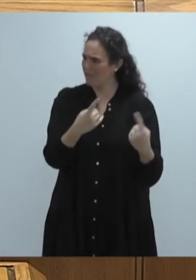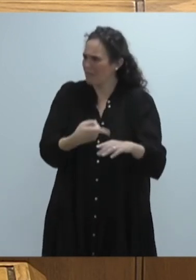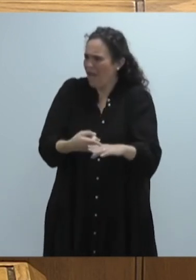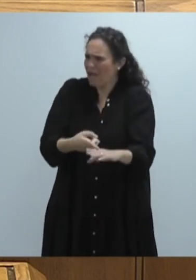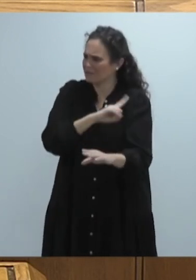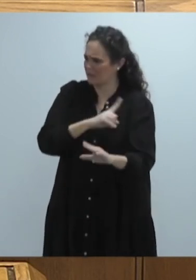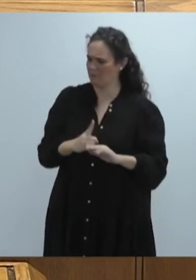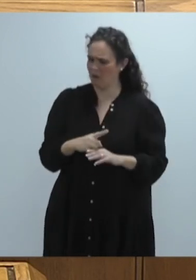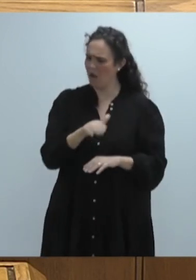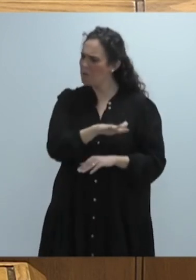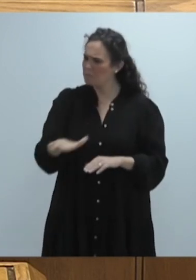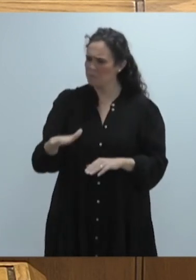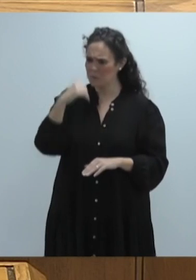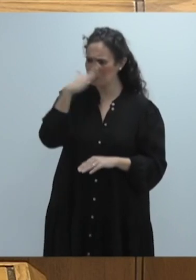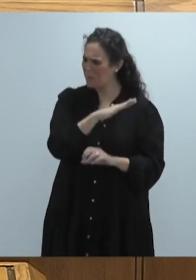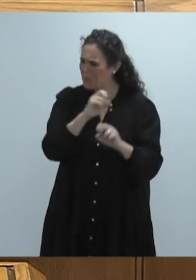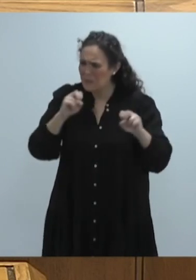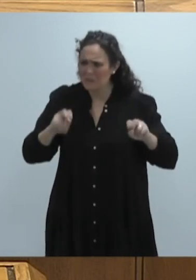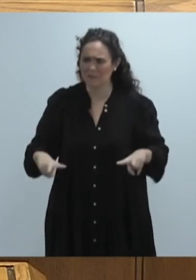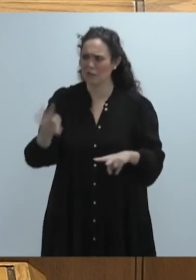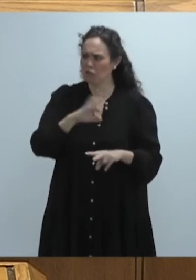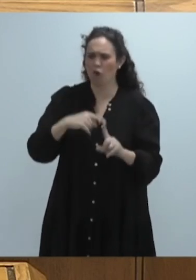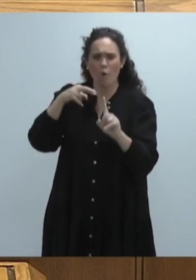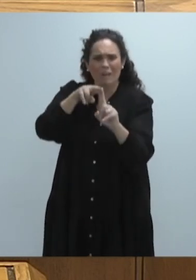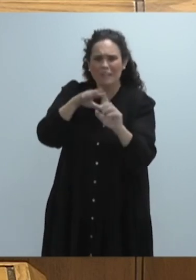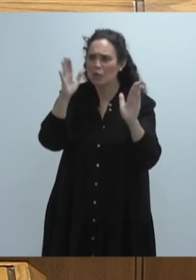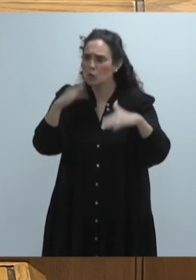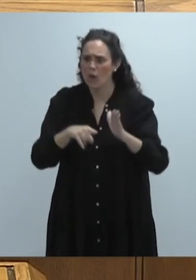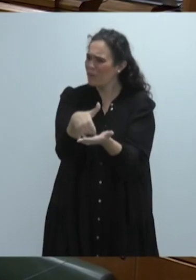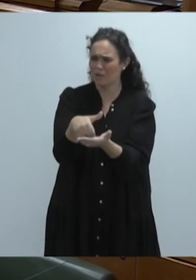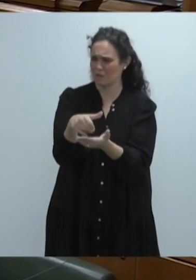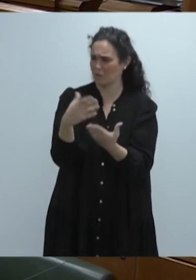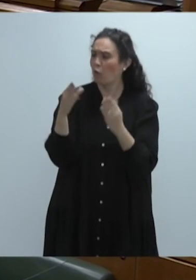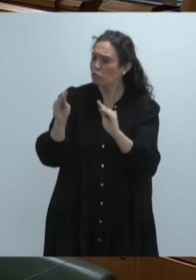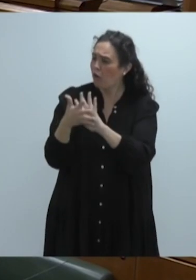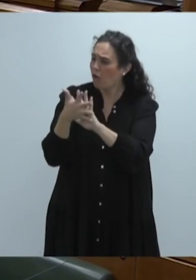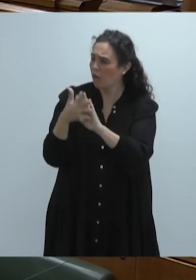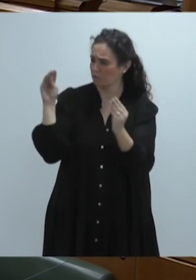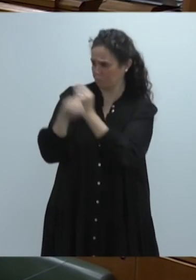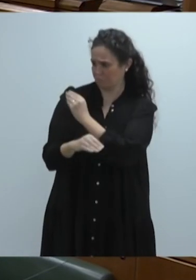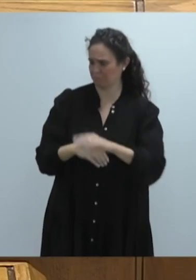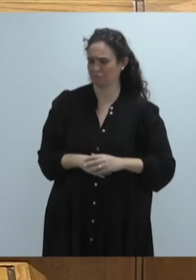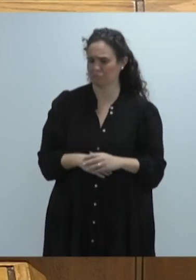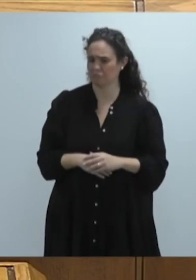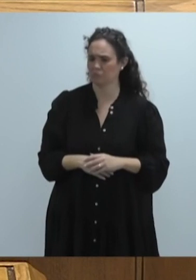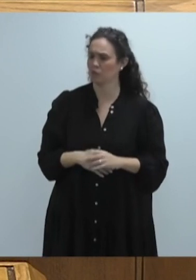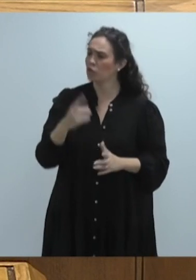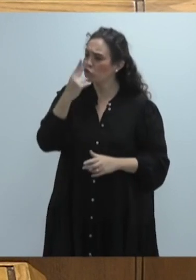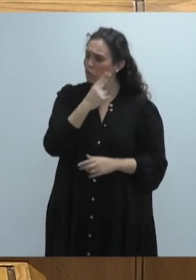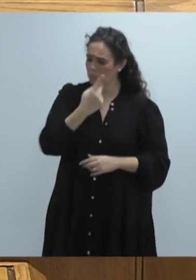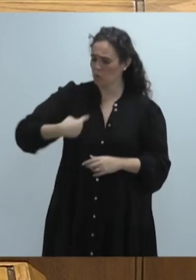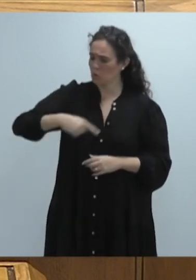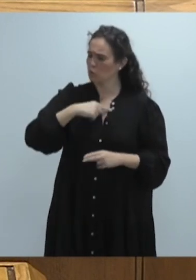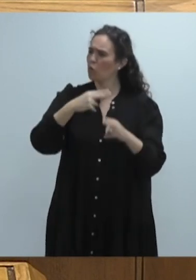menores sin ningún referente familiar que en sus países no tenían opciones de desarrollar una vida digna. Nuestro compromiso es generar políticas